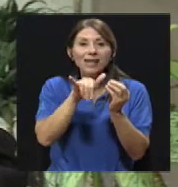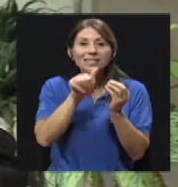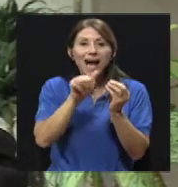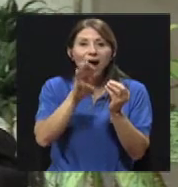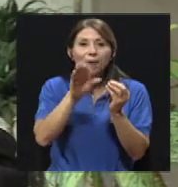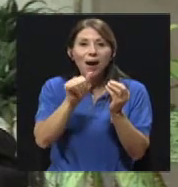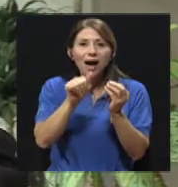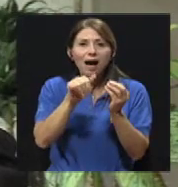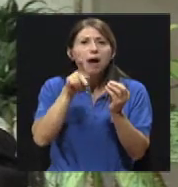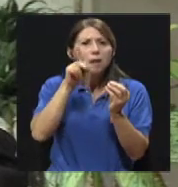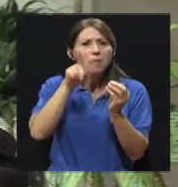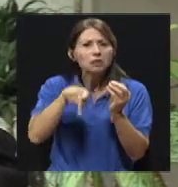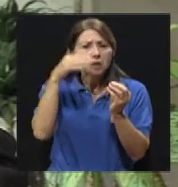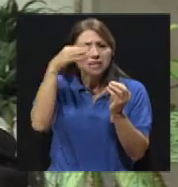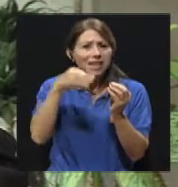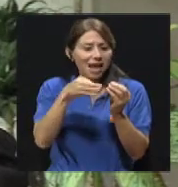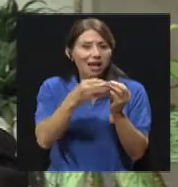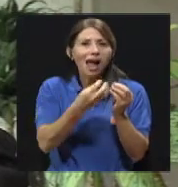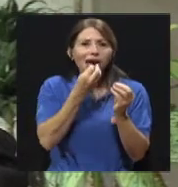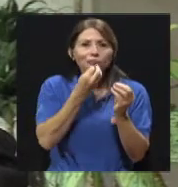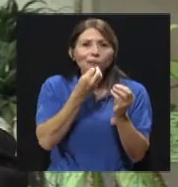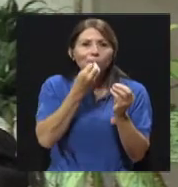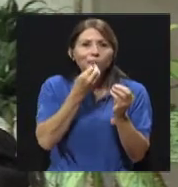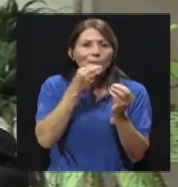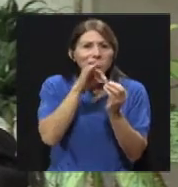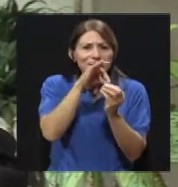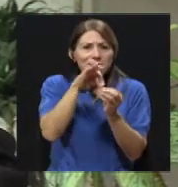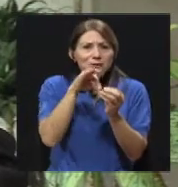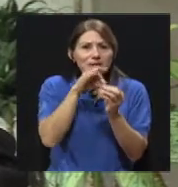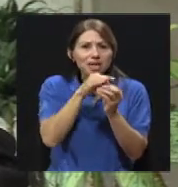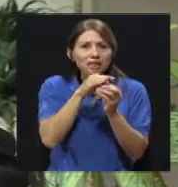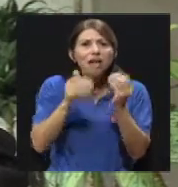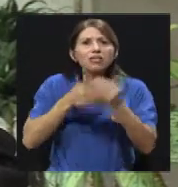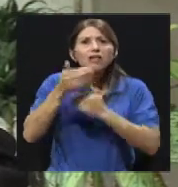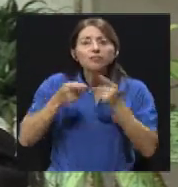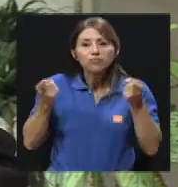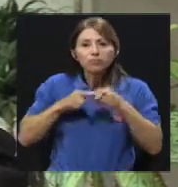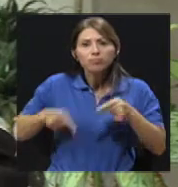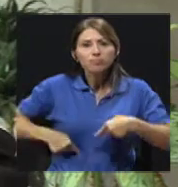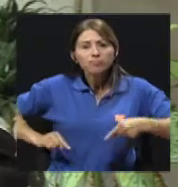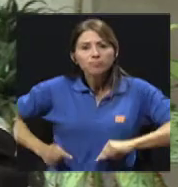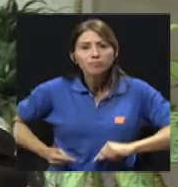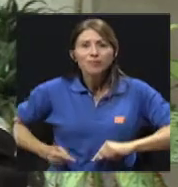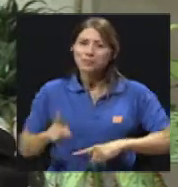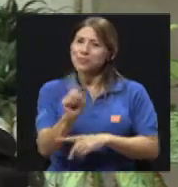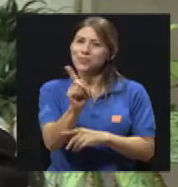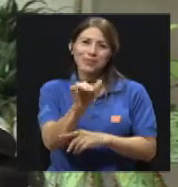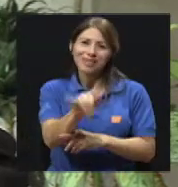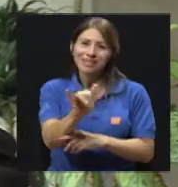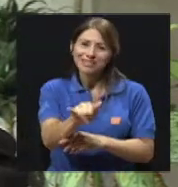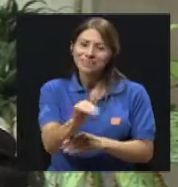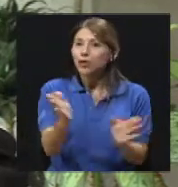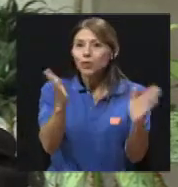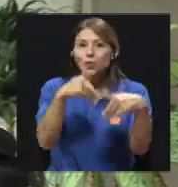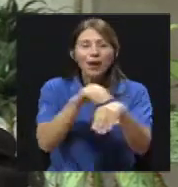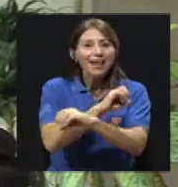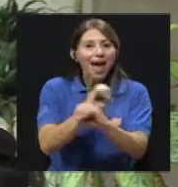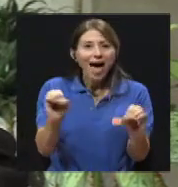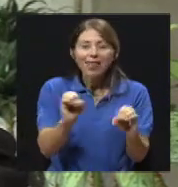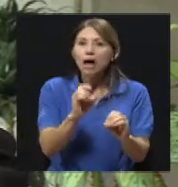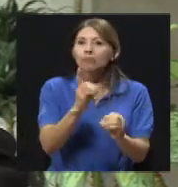y que producen apendicitis aguda. No es así. No es así. No existe un alimento, no existe una semilla, no existe